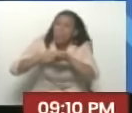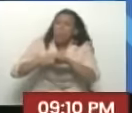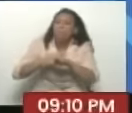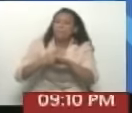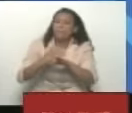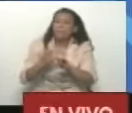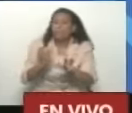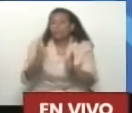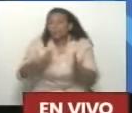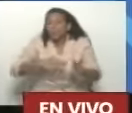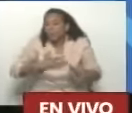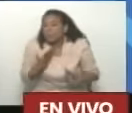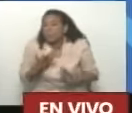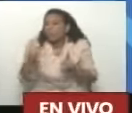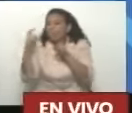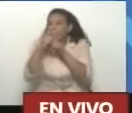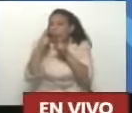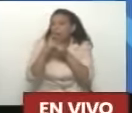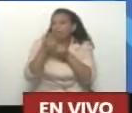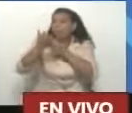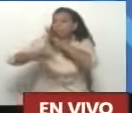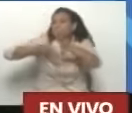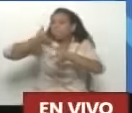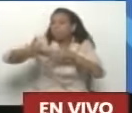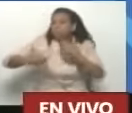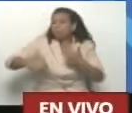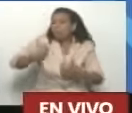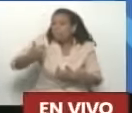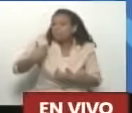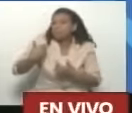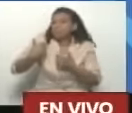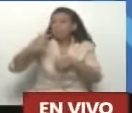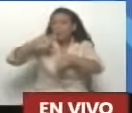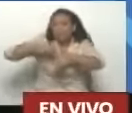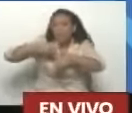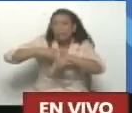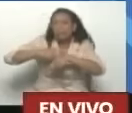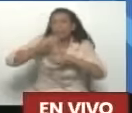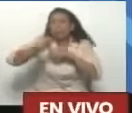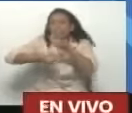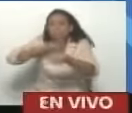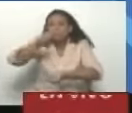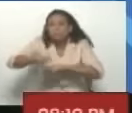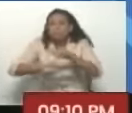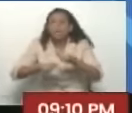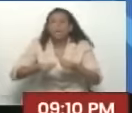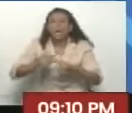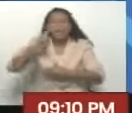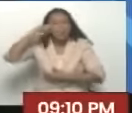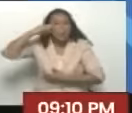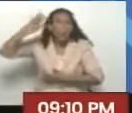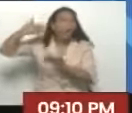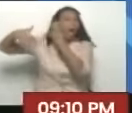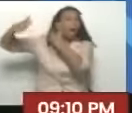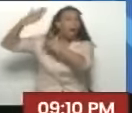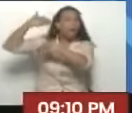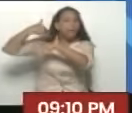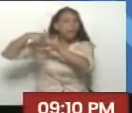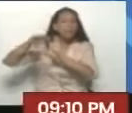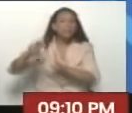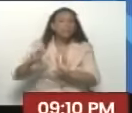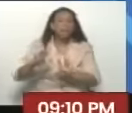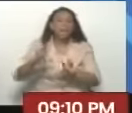yo quisiera aprovechar este momento para recordar una